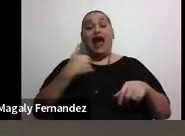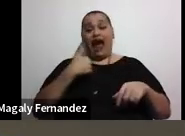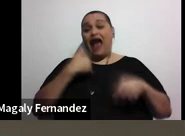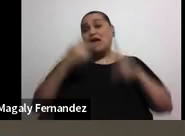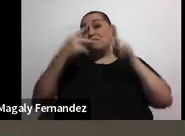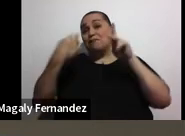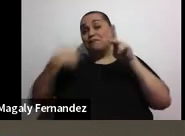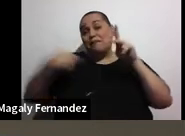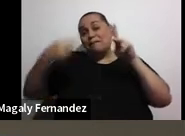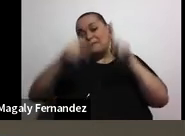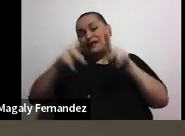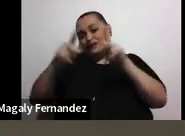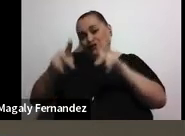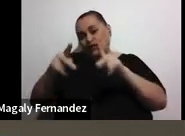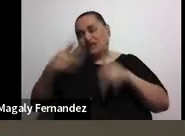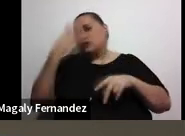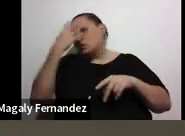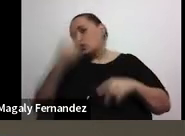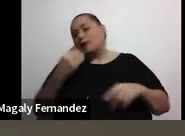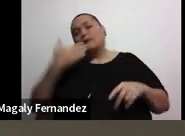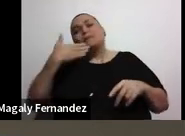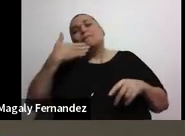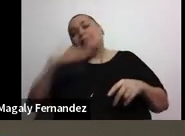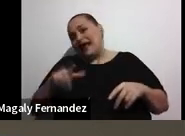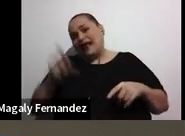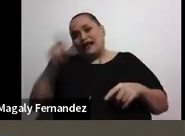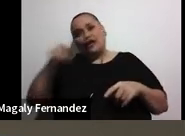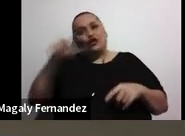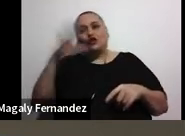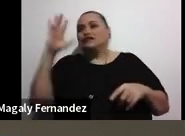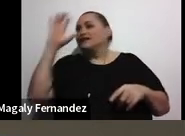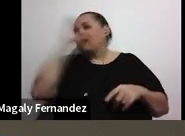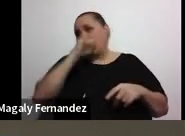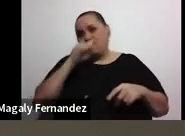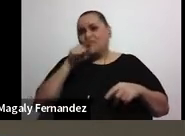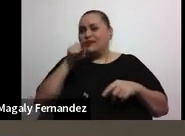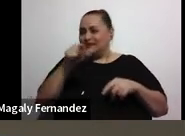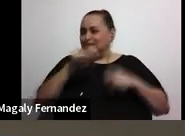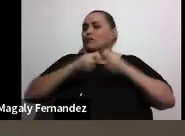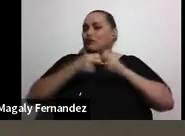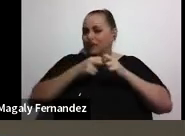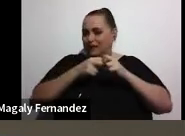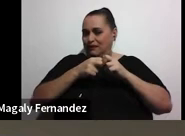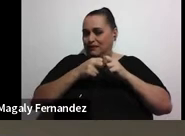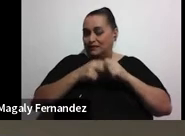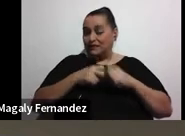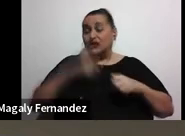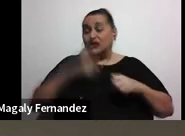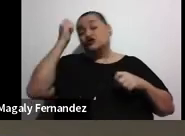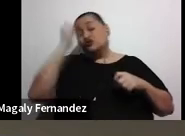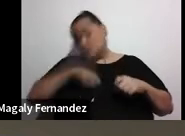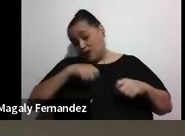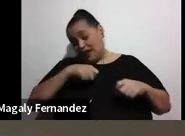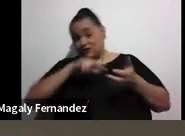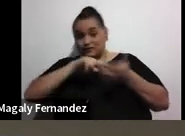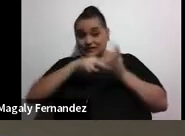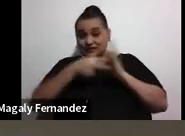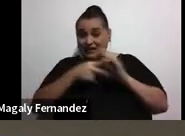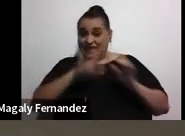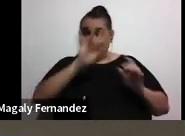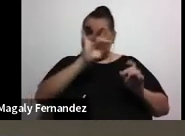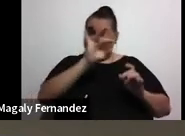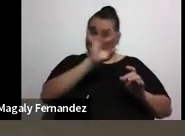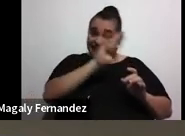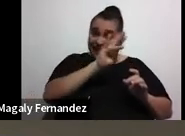que tienen que dormir muy mal y tal vez no se dan cuenta y no saben que ese es el problema. El sueño, como les digo, de 7 a 8 horas, fenomenal,